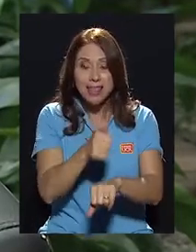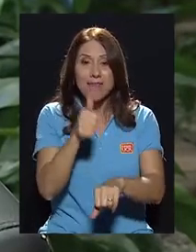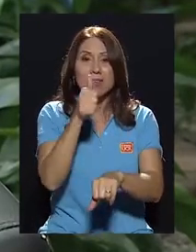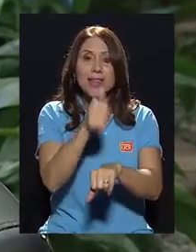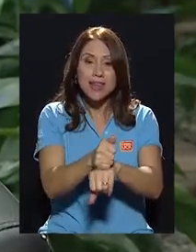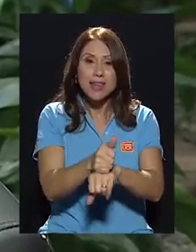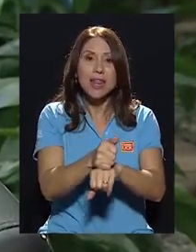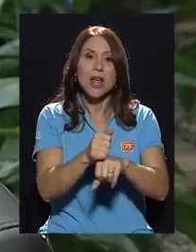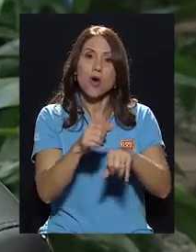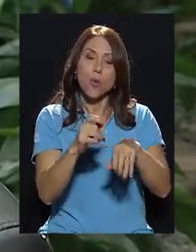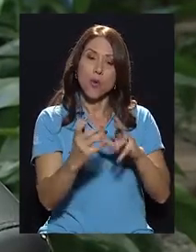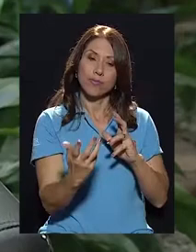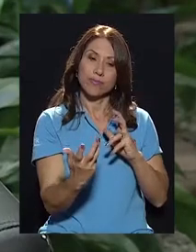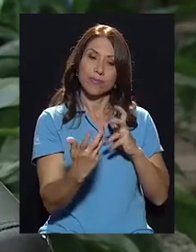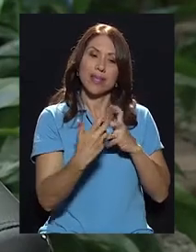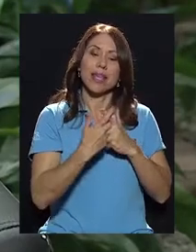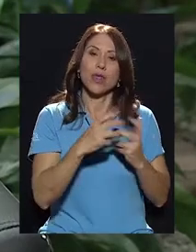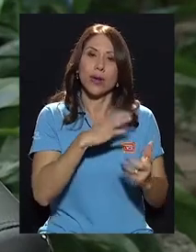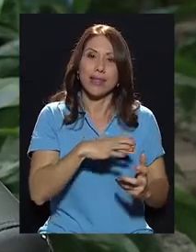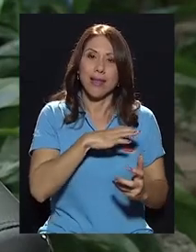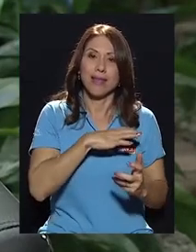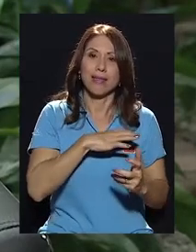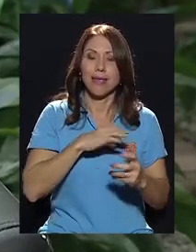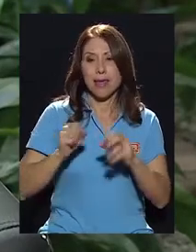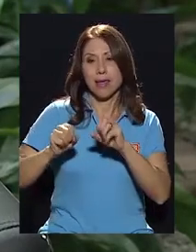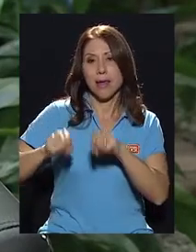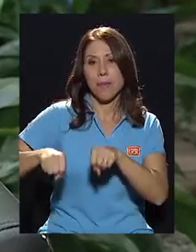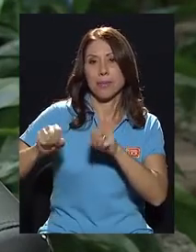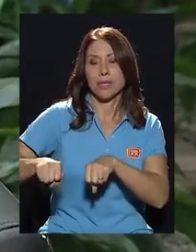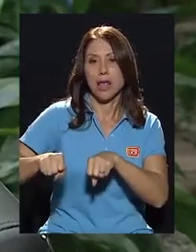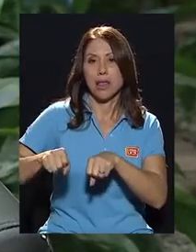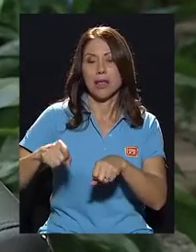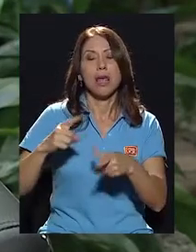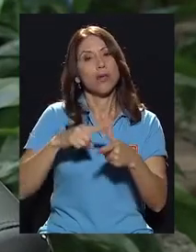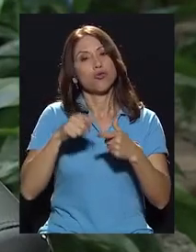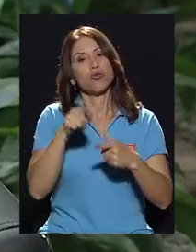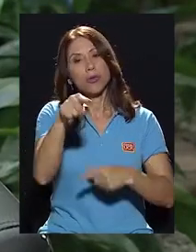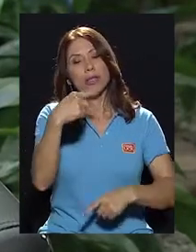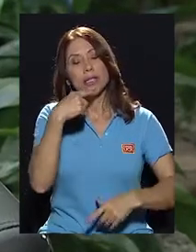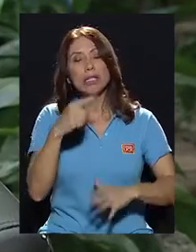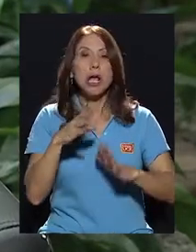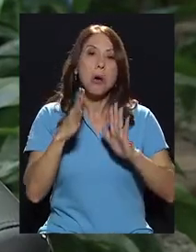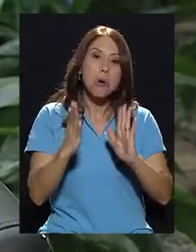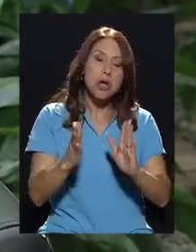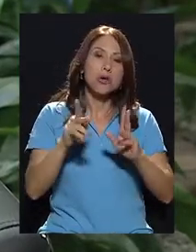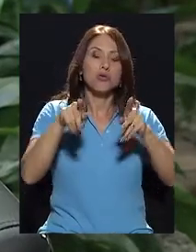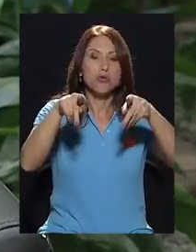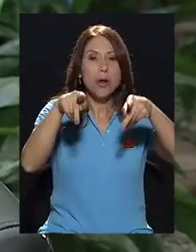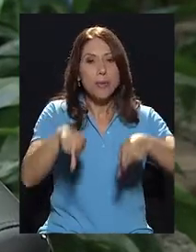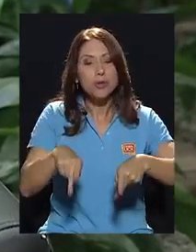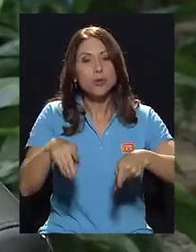idoneidad y capacidad, entonces usted va a decir, bueno, es una persona,